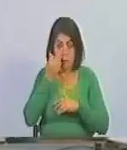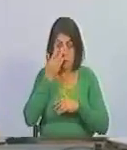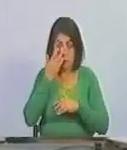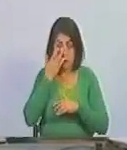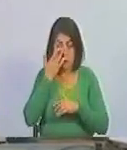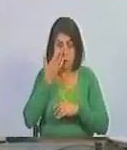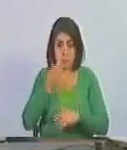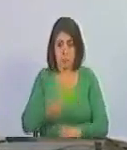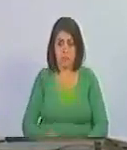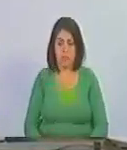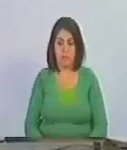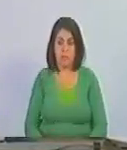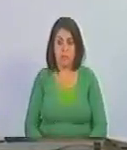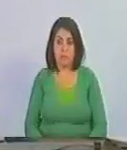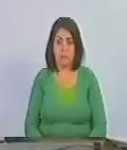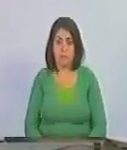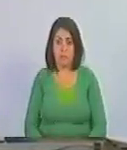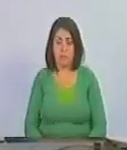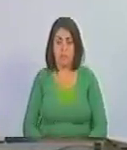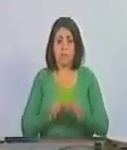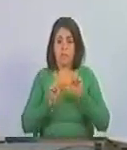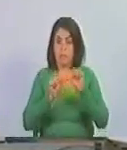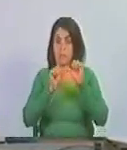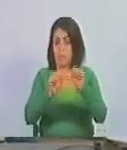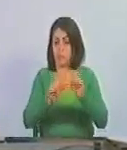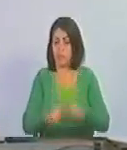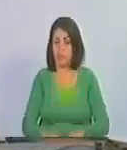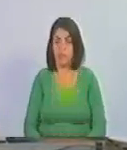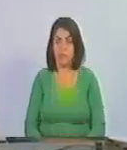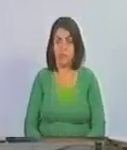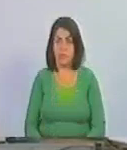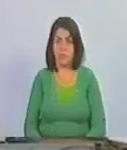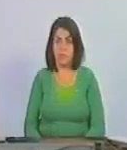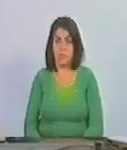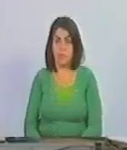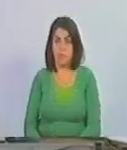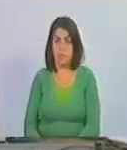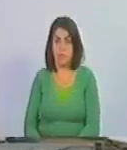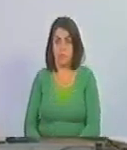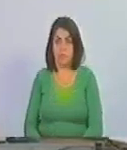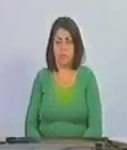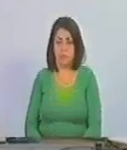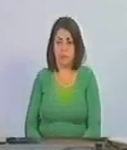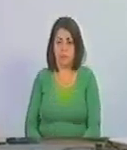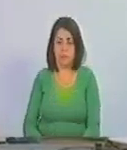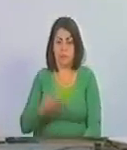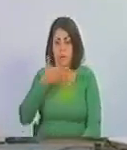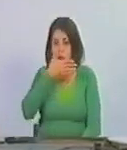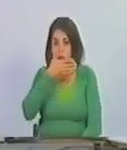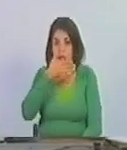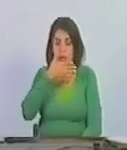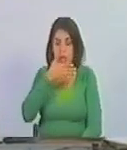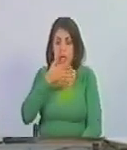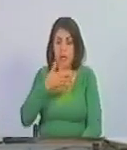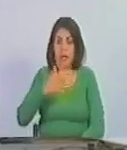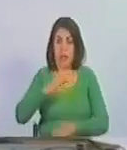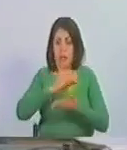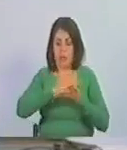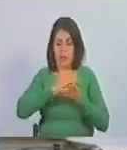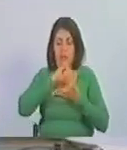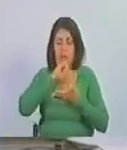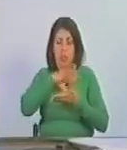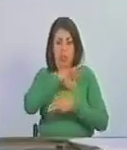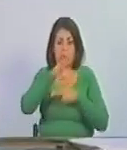y continúa en esta carta para los anales de la historia